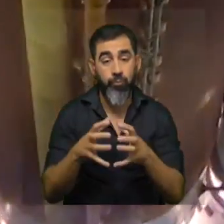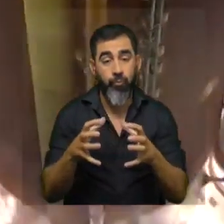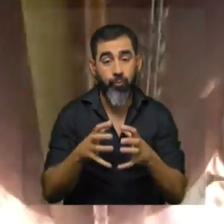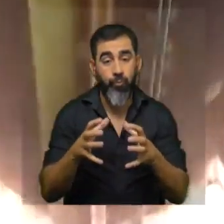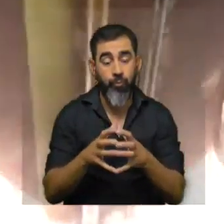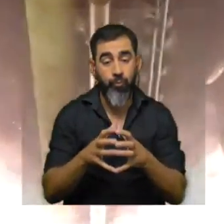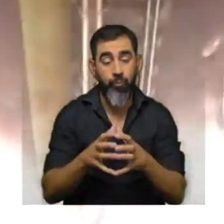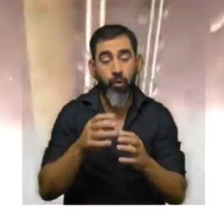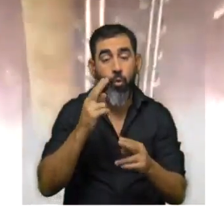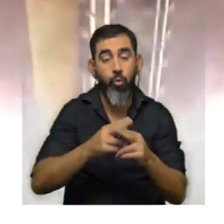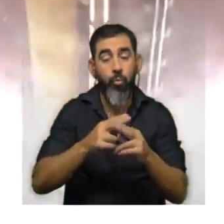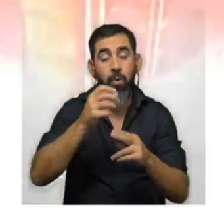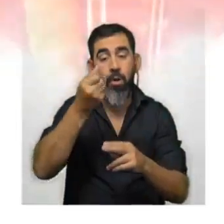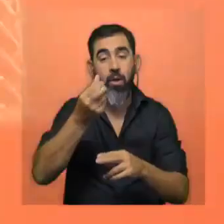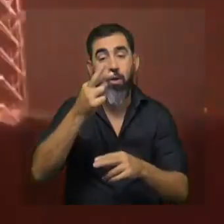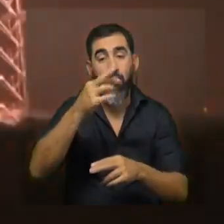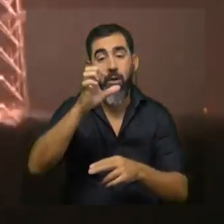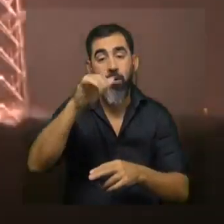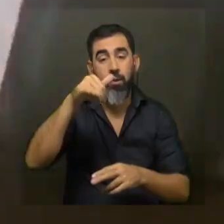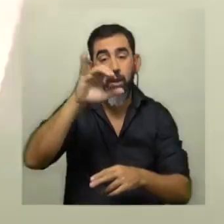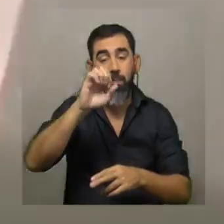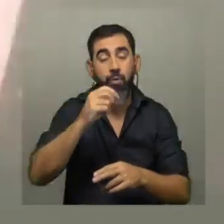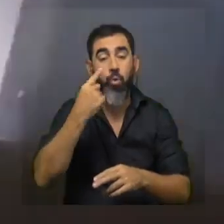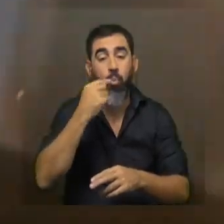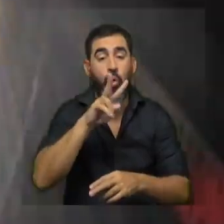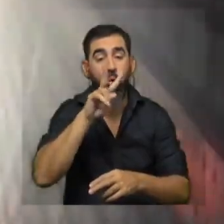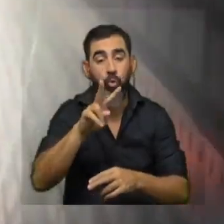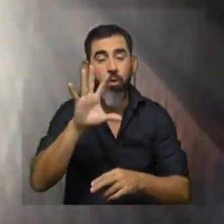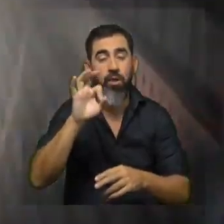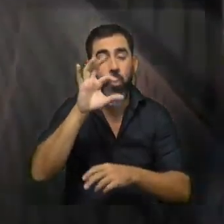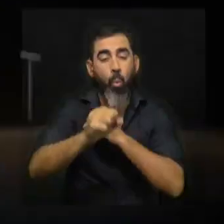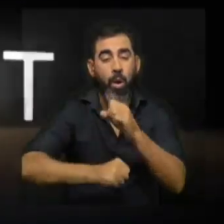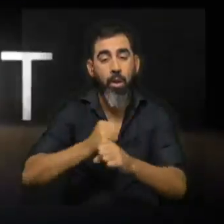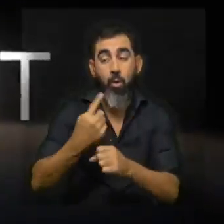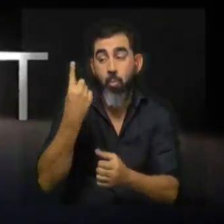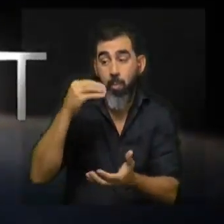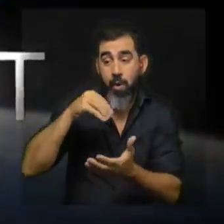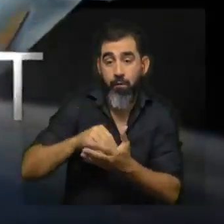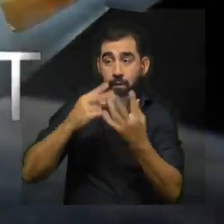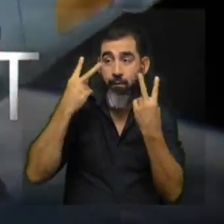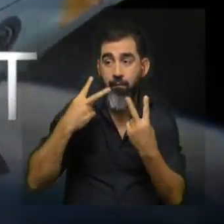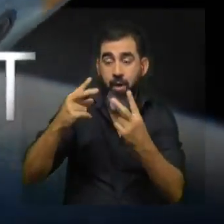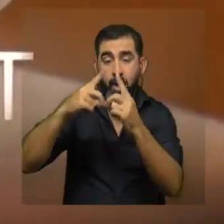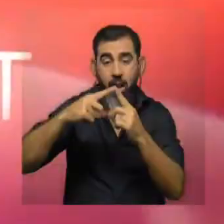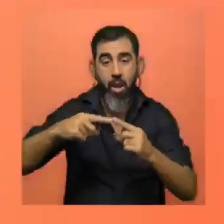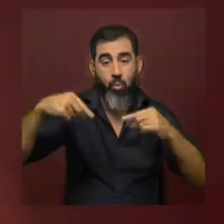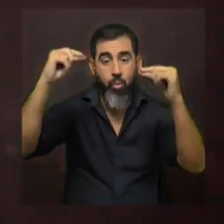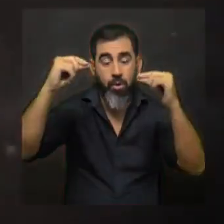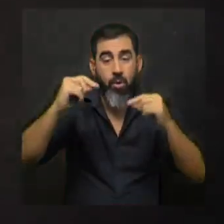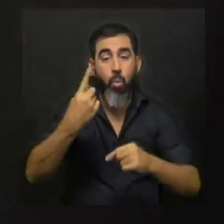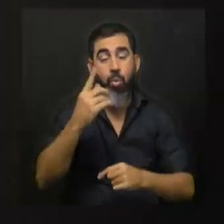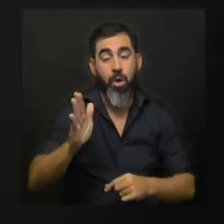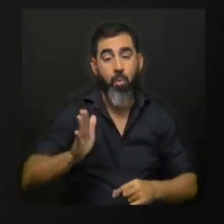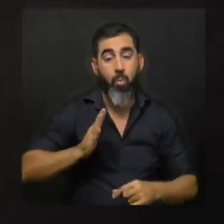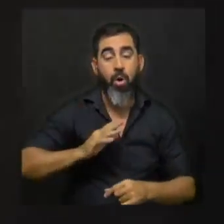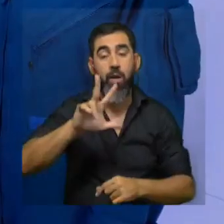Artemis II, la primera en más de 50 años, en realizar un viaje tripulado a nuestro satélite natural, son una mujer